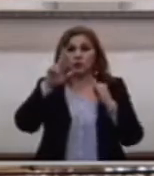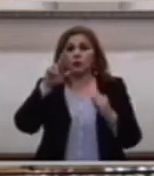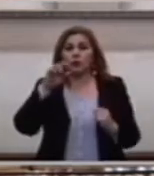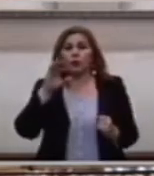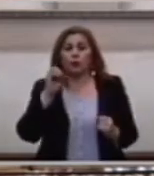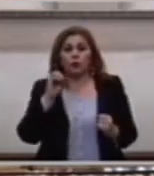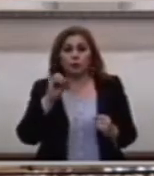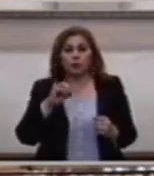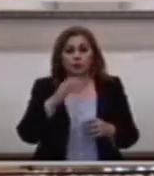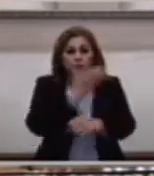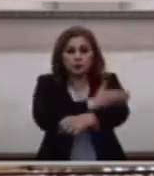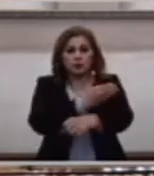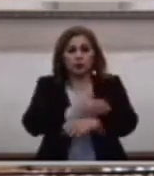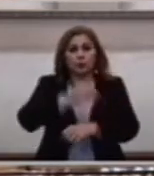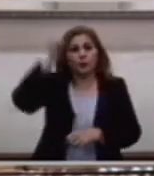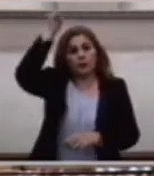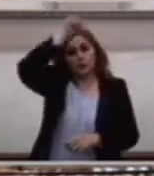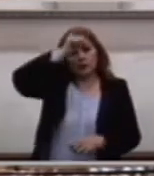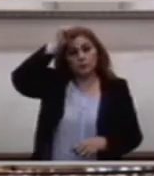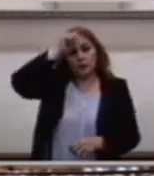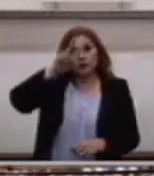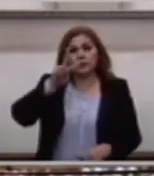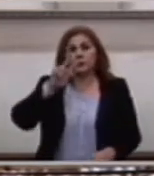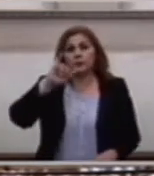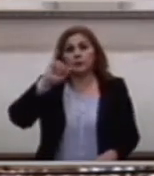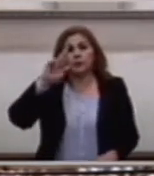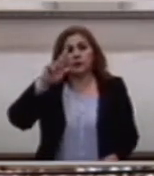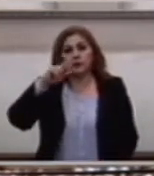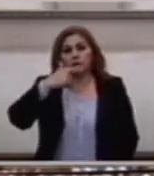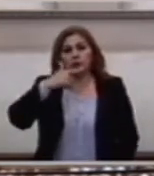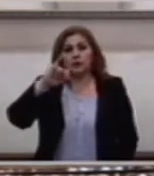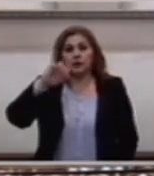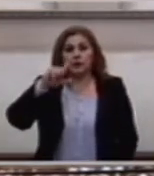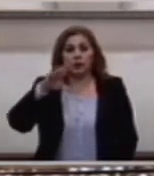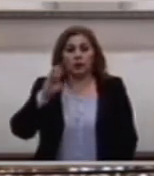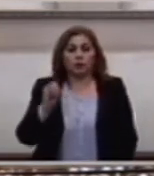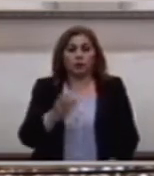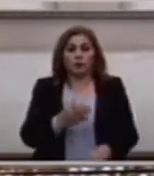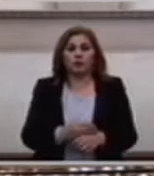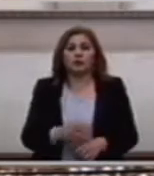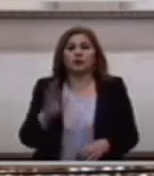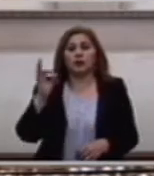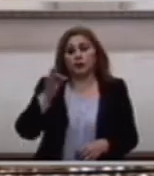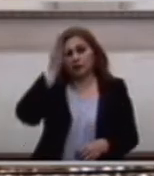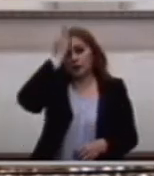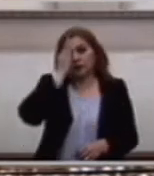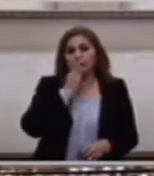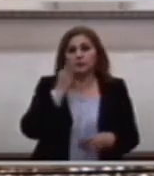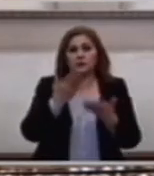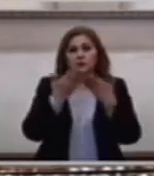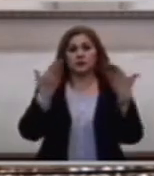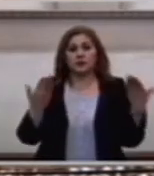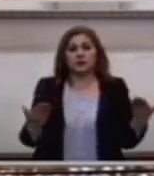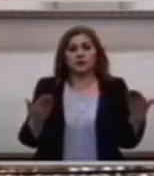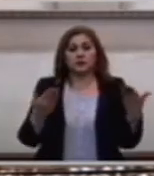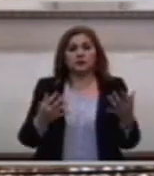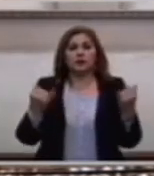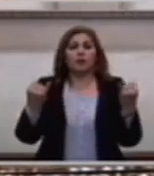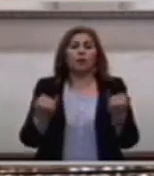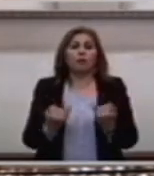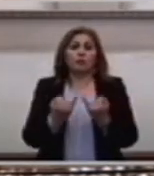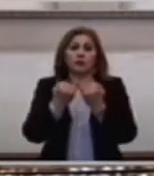con su párroco el Padre Virgilio A compartir esta Eucaristía También